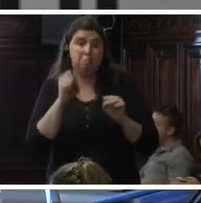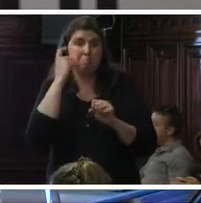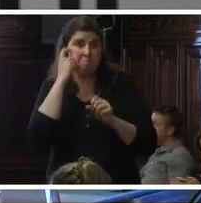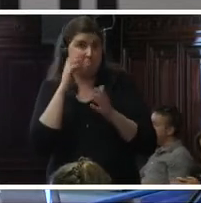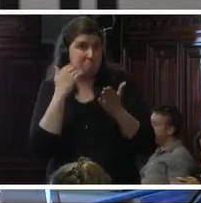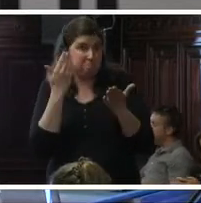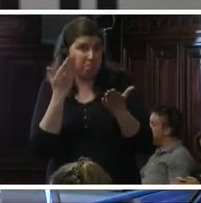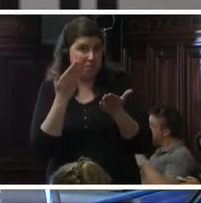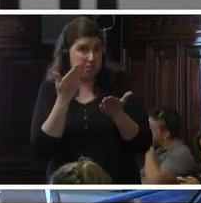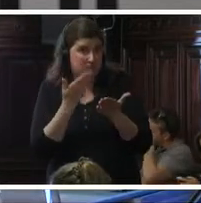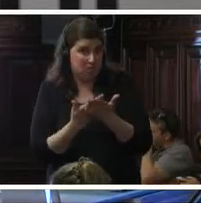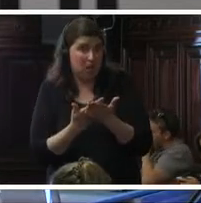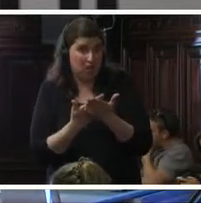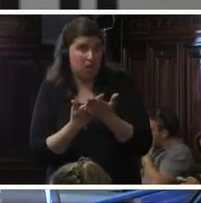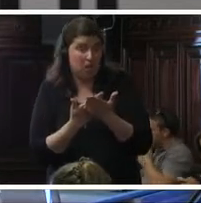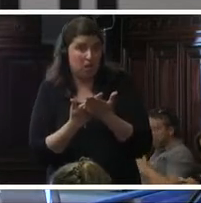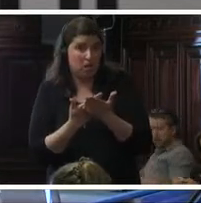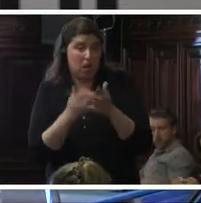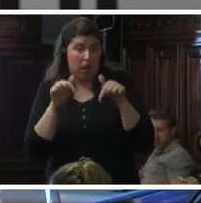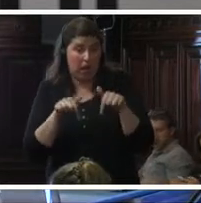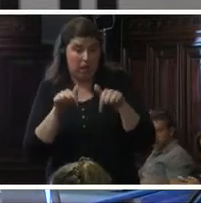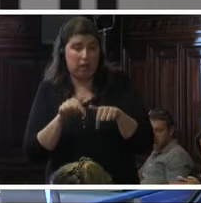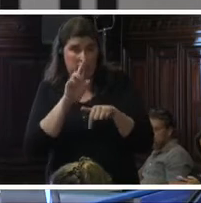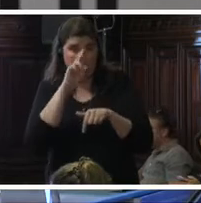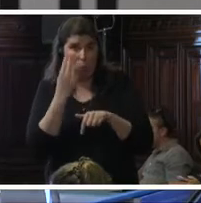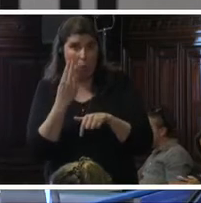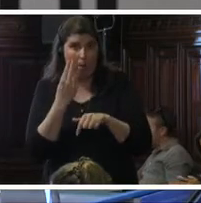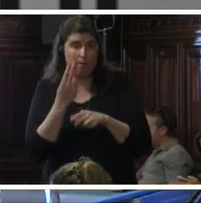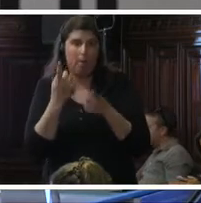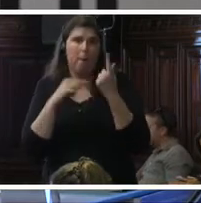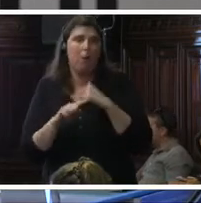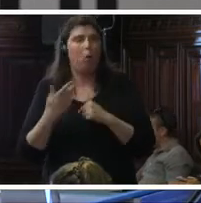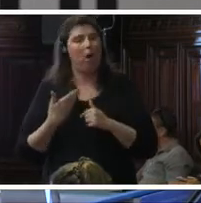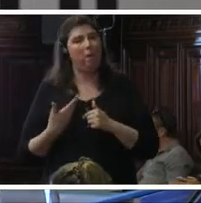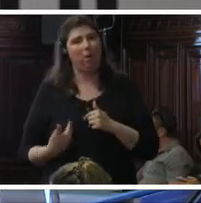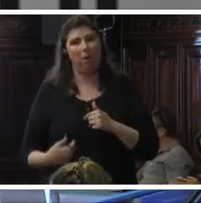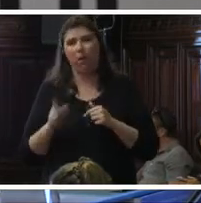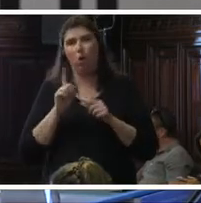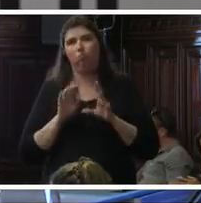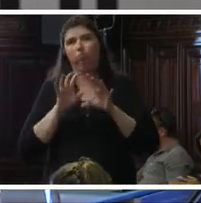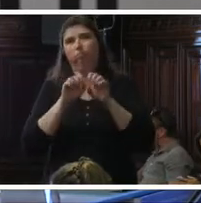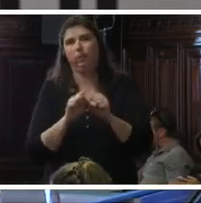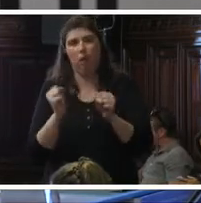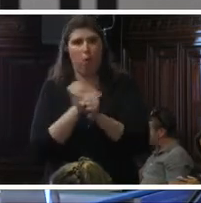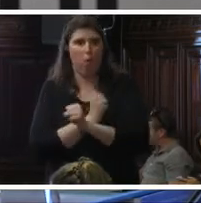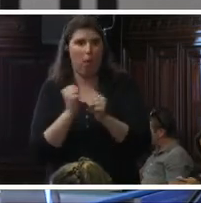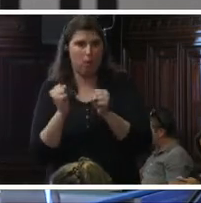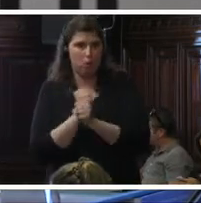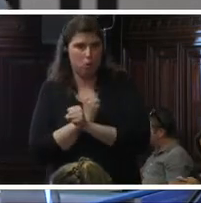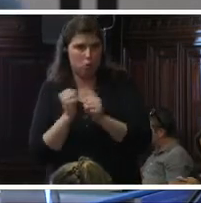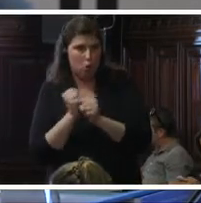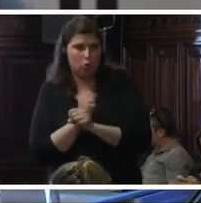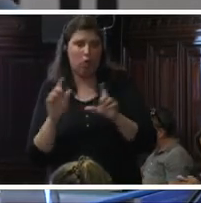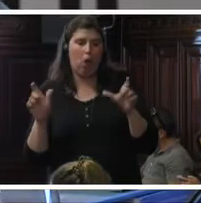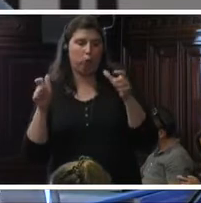aquí en Uruguay, pero que lamentablemente no alcanzamos a la aprobación de